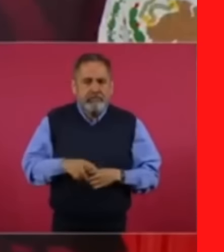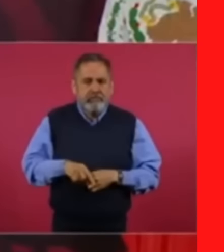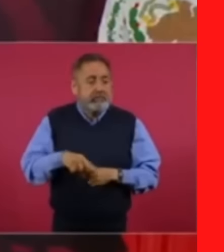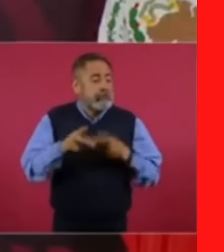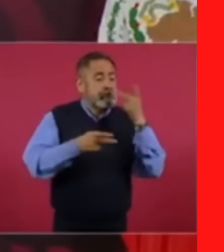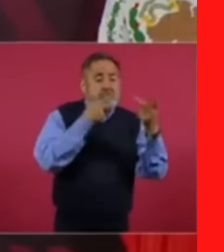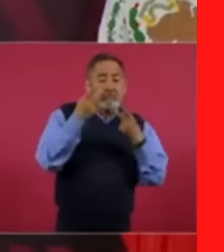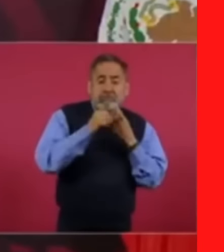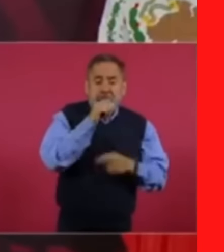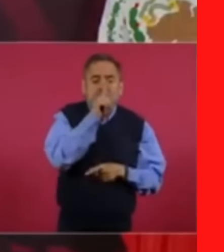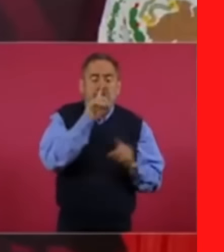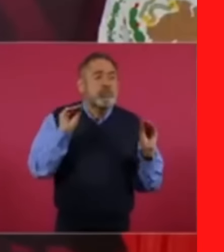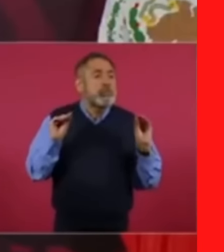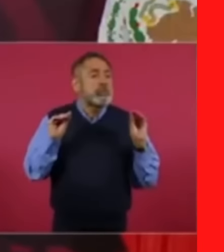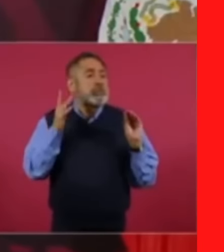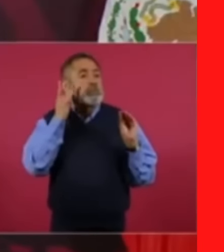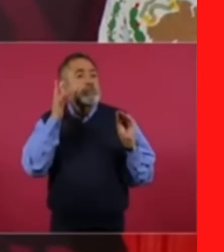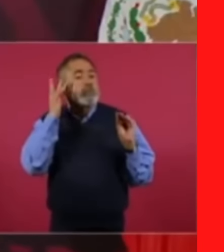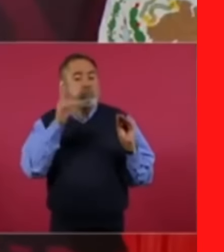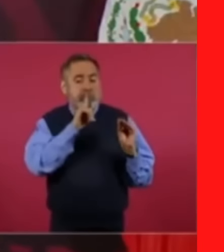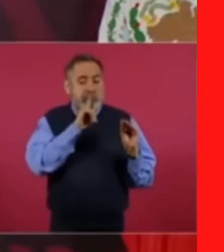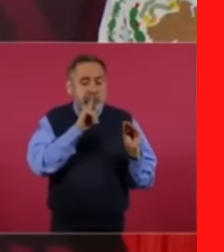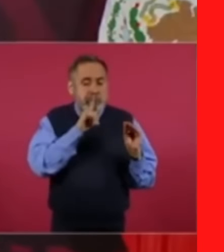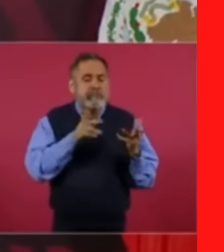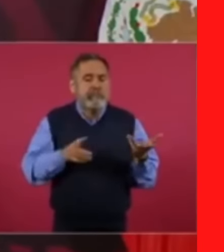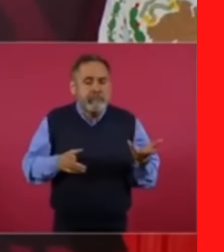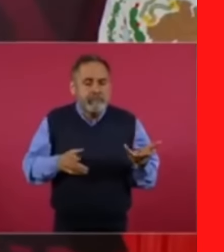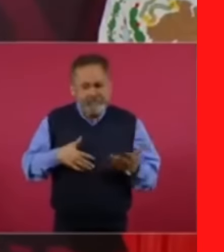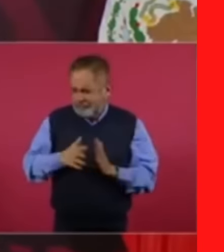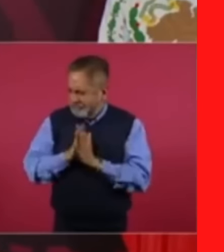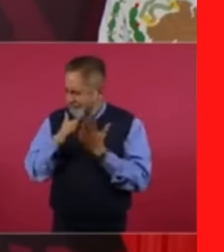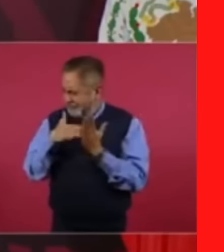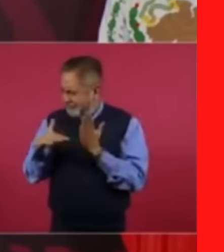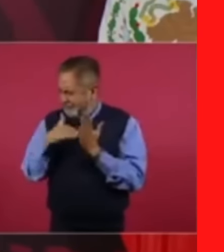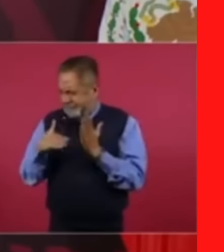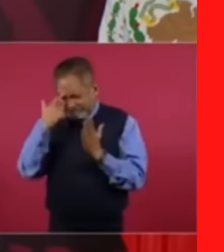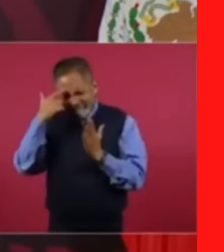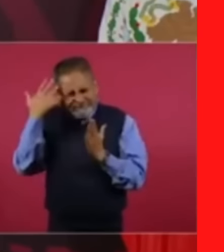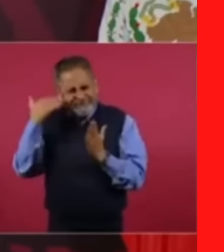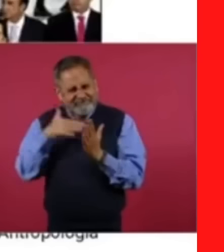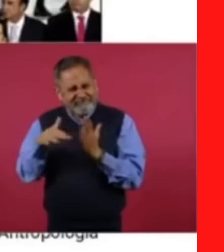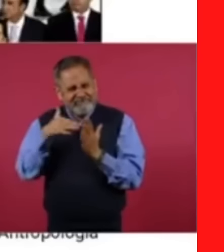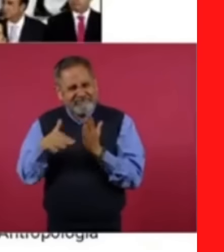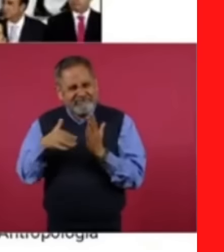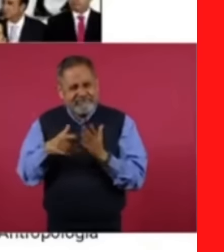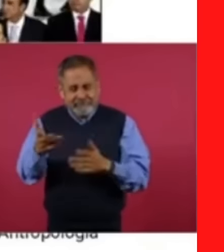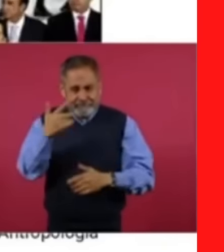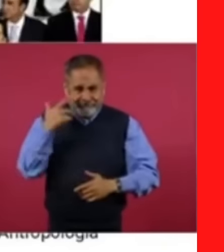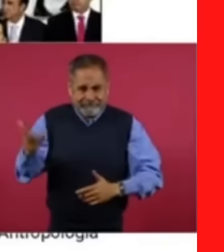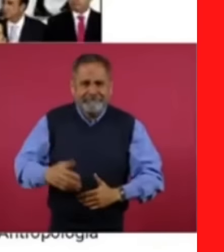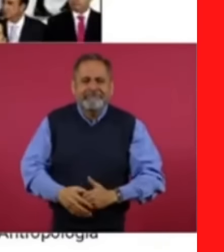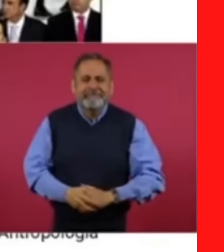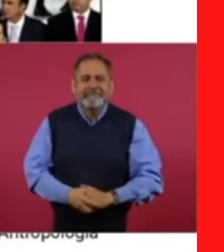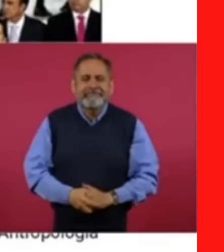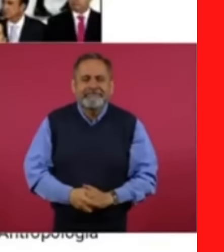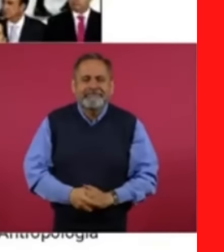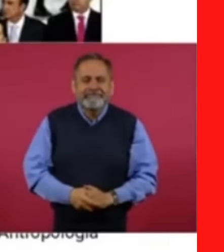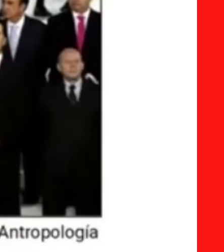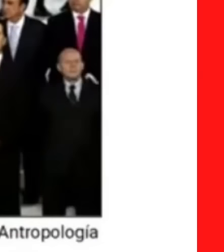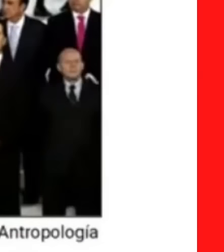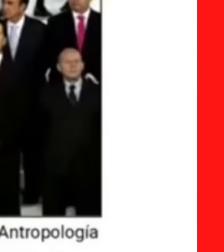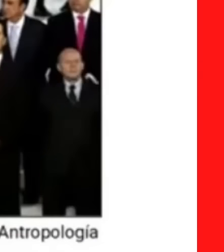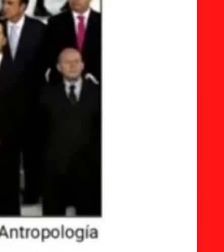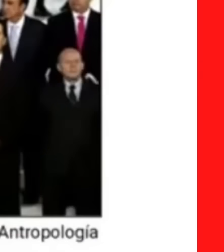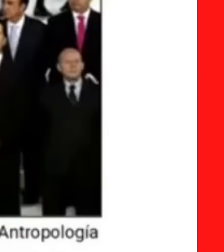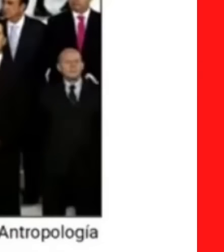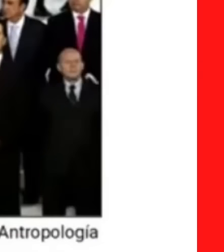estaba yo leyendo por ahí que en este tiempo,